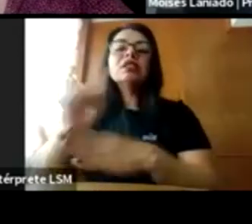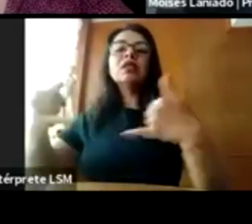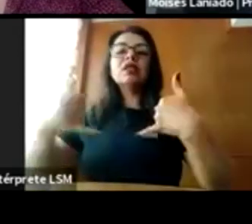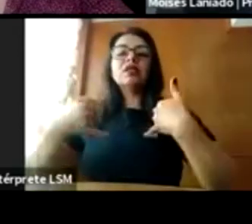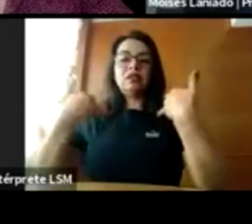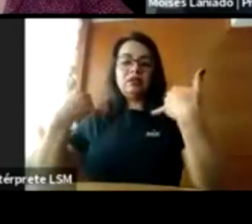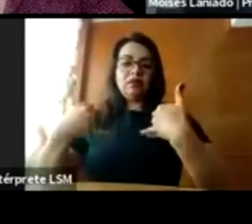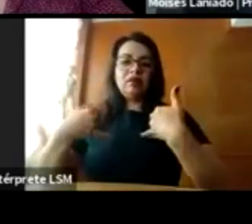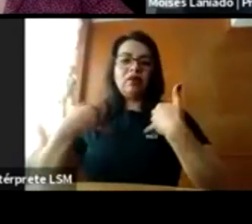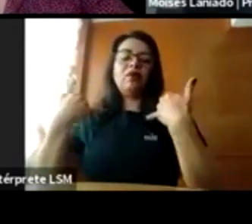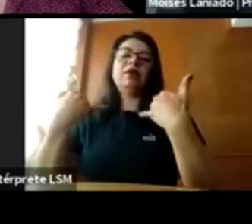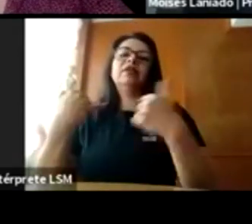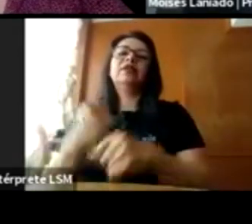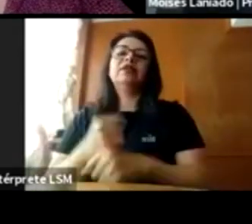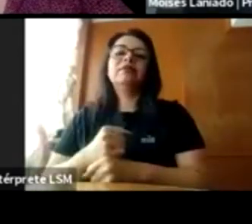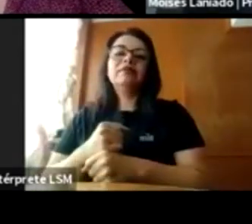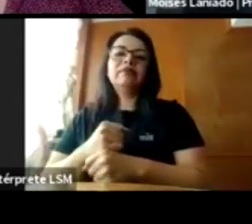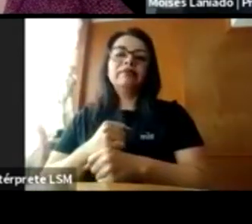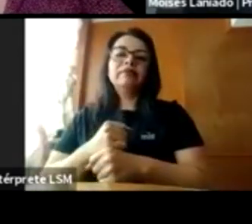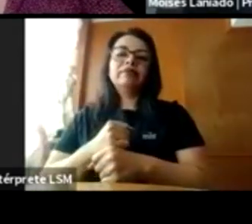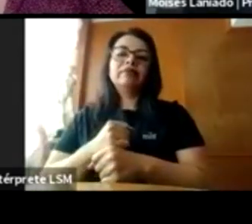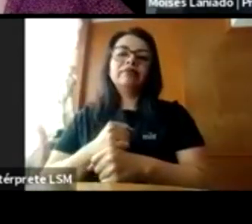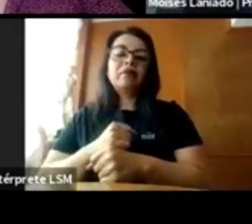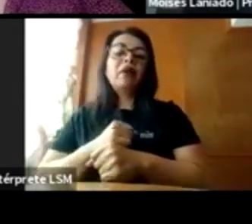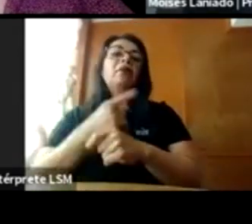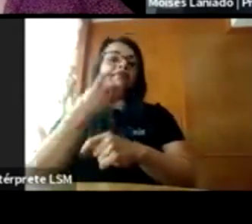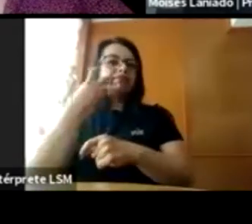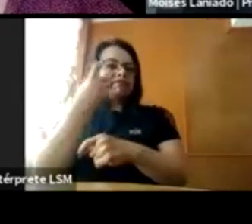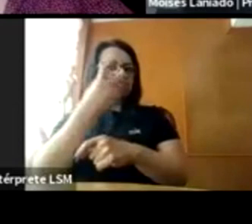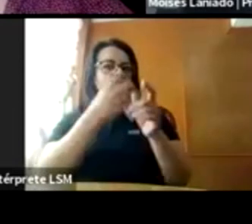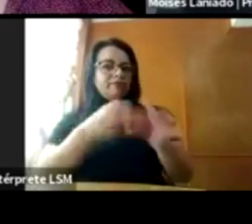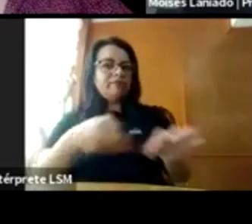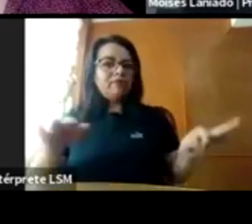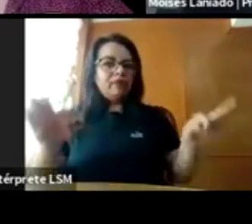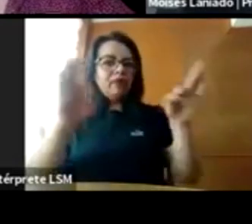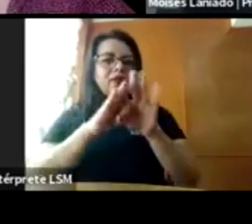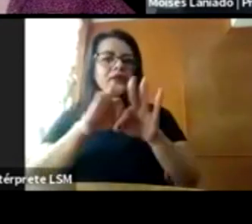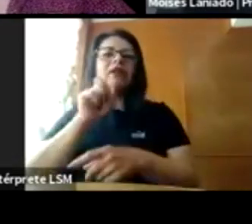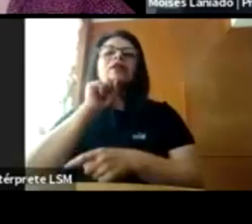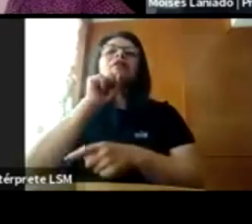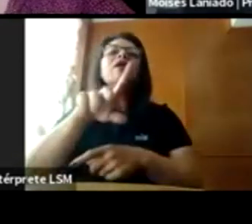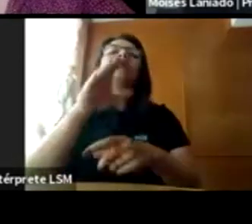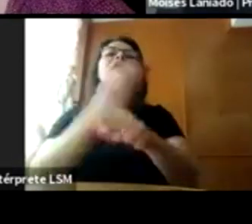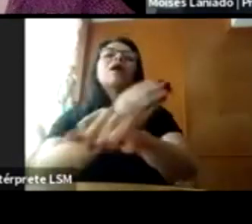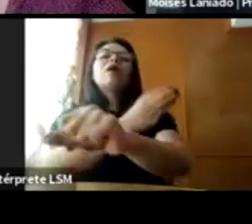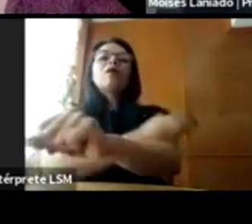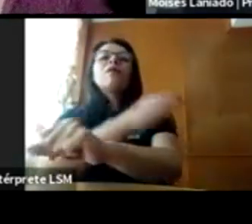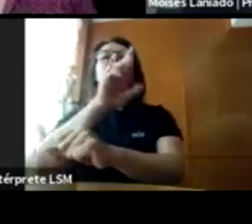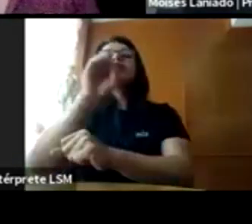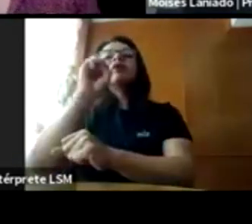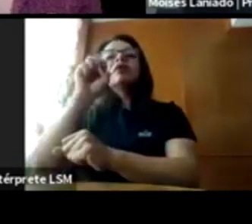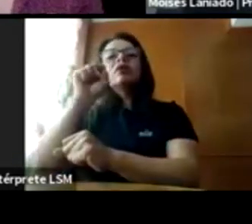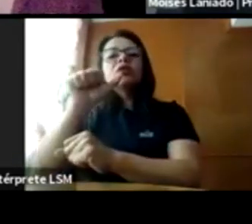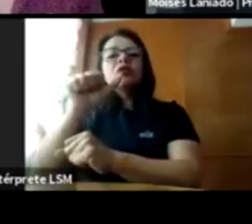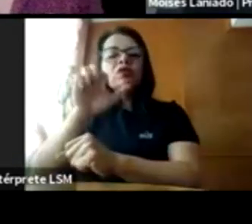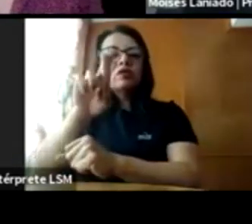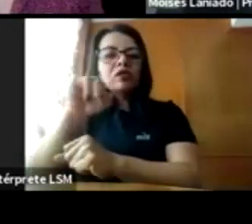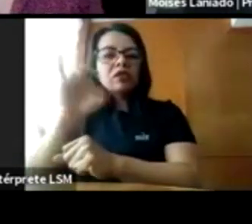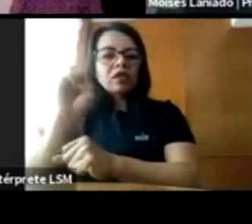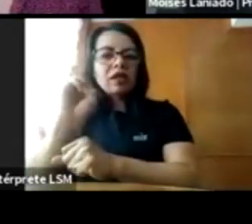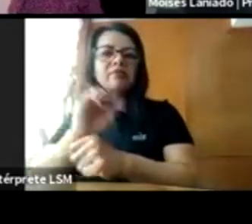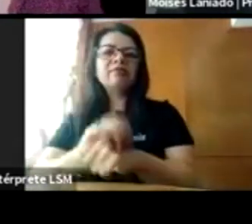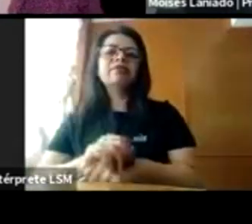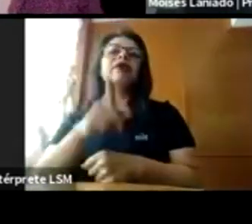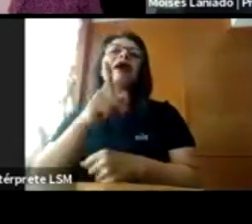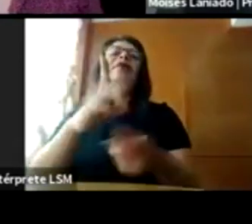Ok, bueno, pues, por supuesto, una voz fundamental. También nos acompaña Rosario Alfaro Martínez, es directora general de Guardianes. Platícanos, Rosario,